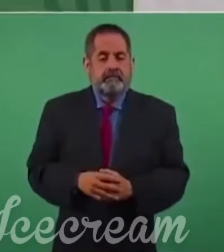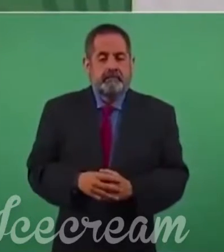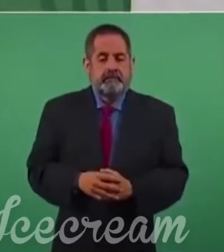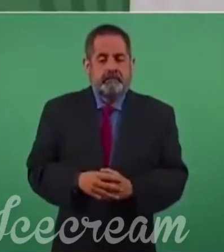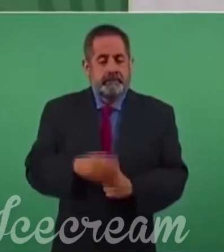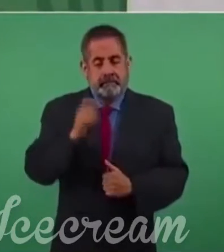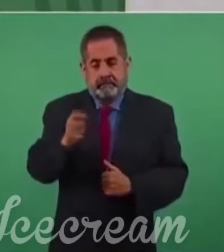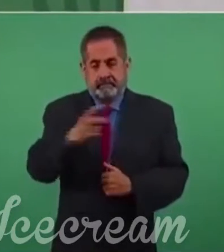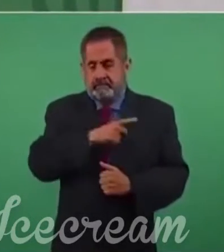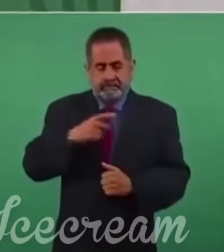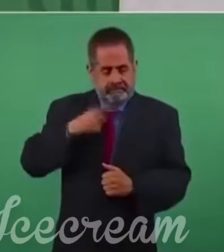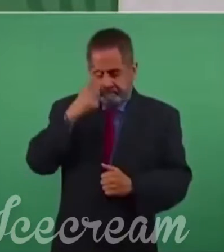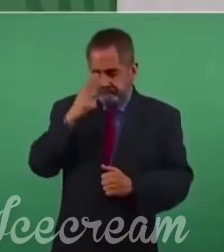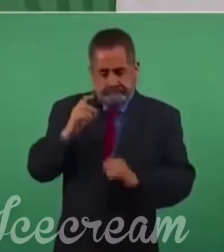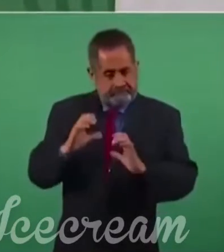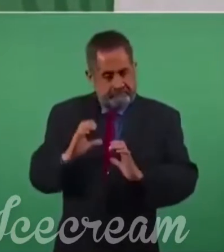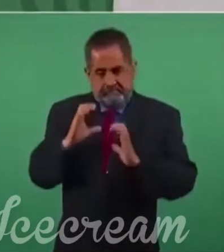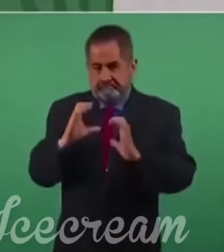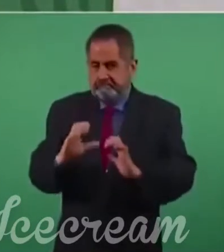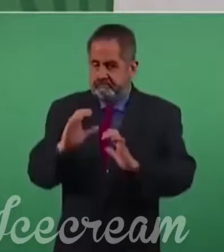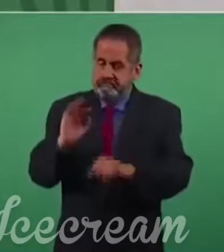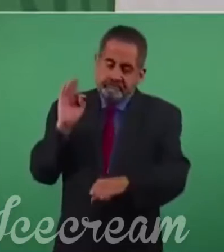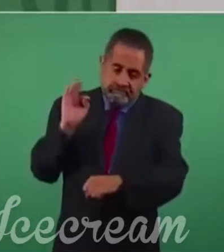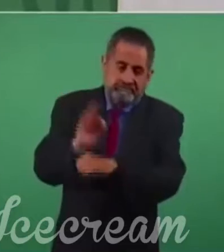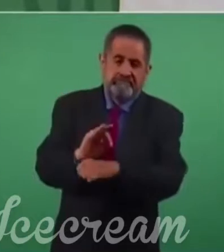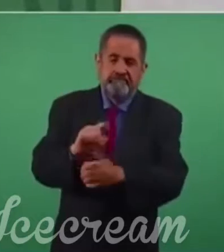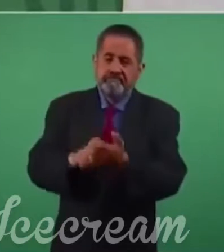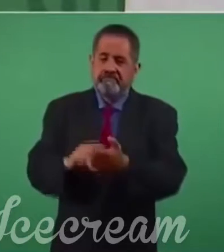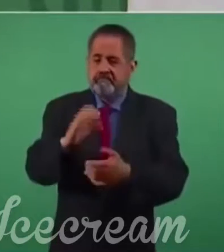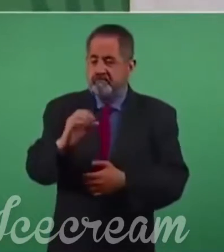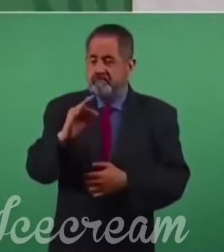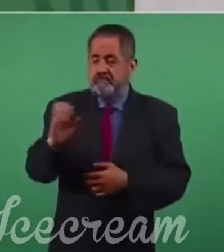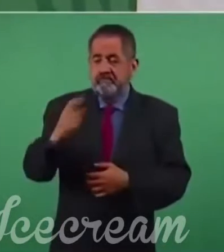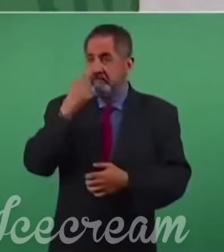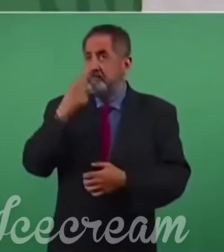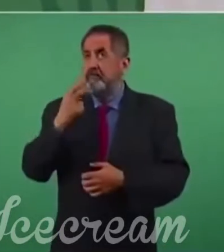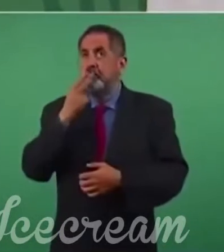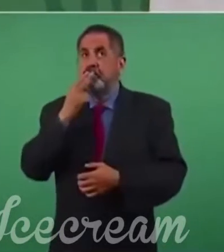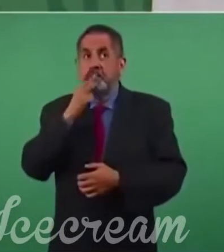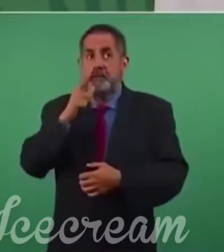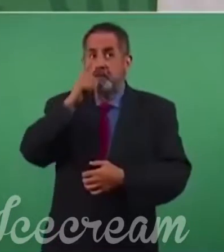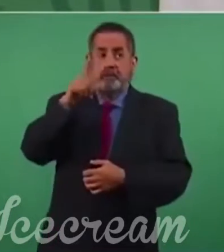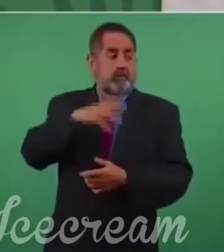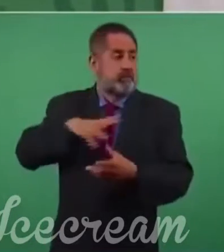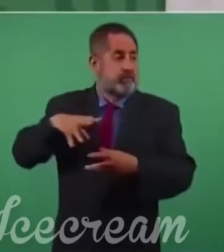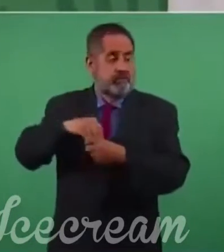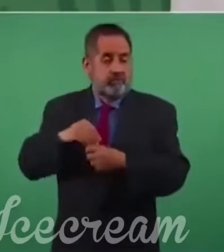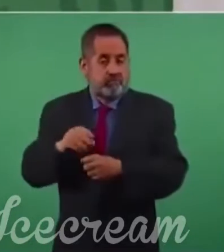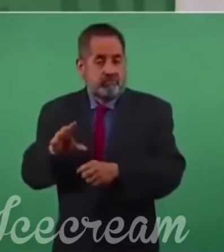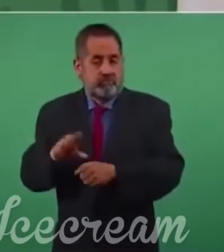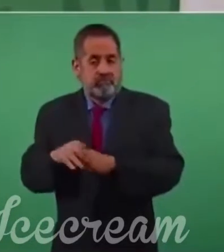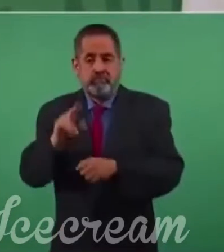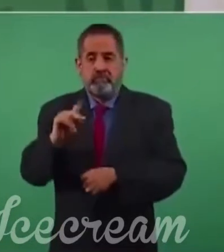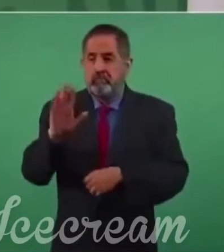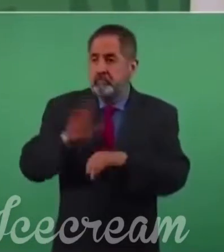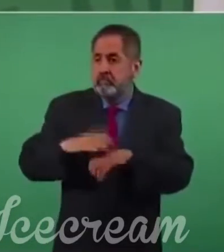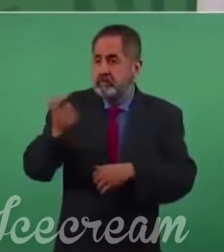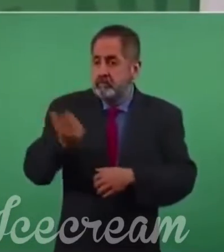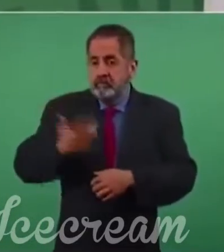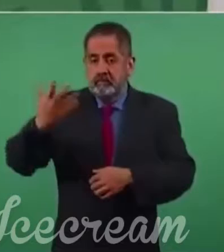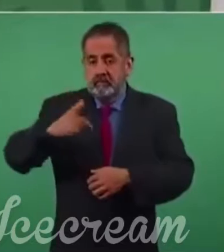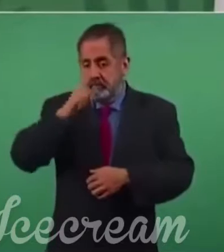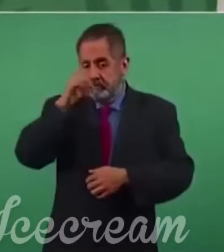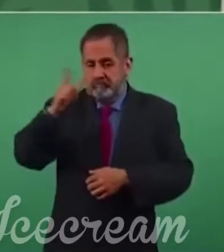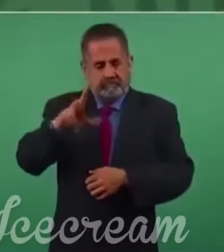Y tenemos que cuidar que no nos falte la luz, pero también que no aumente el precio de la luz.